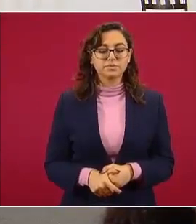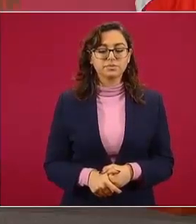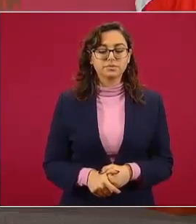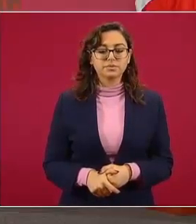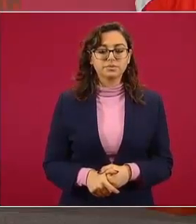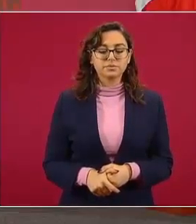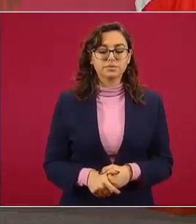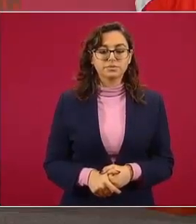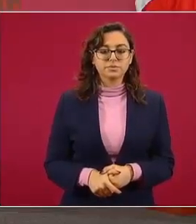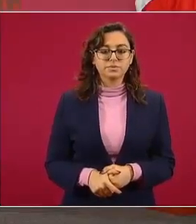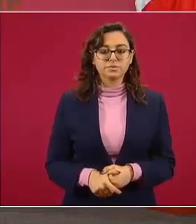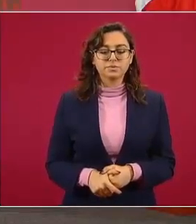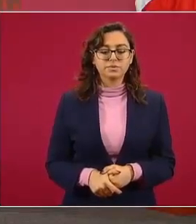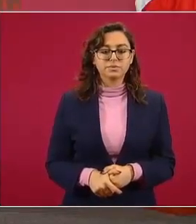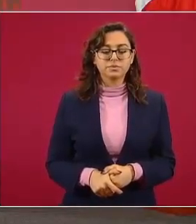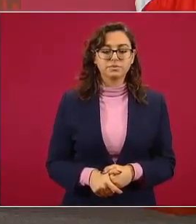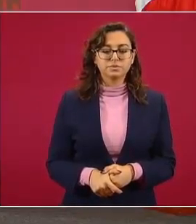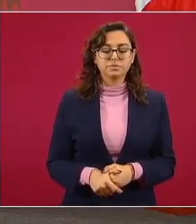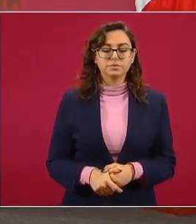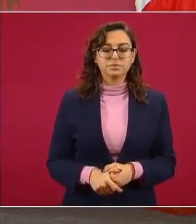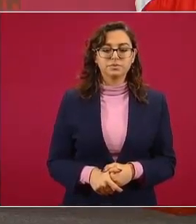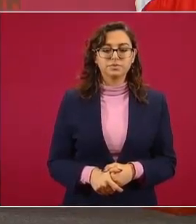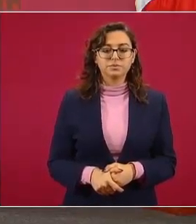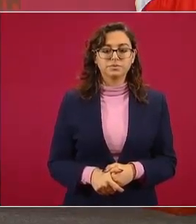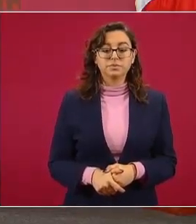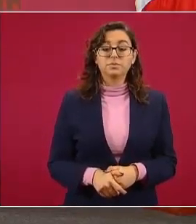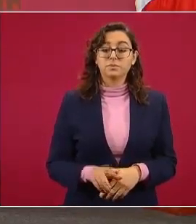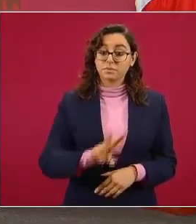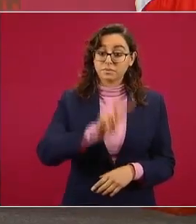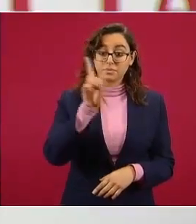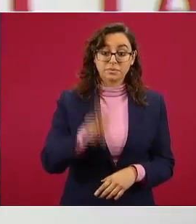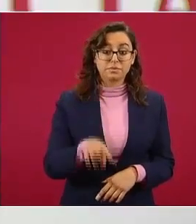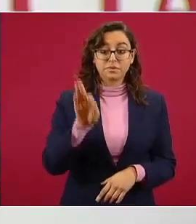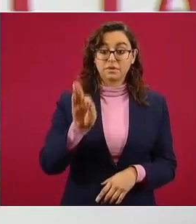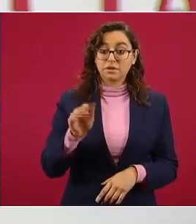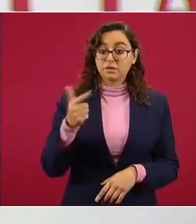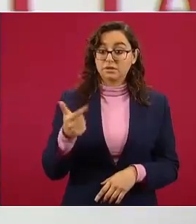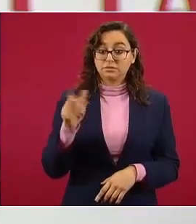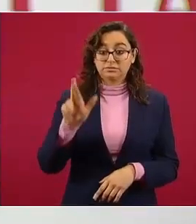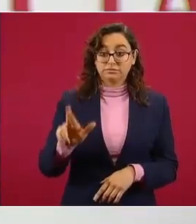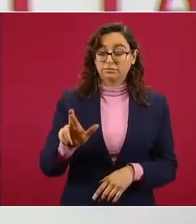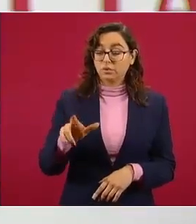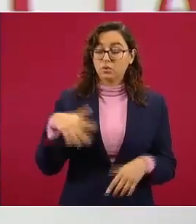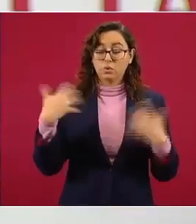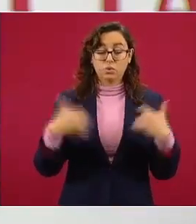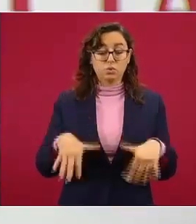el extraordinario trabajo llevado a cabo por la Fiscalía General de la República de México